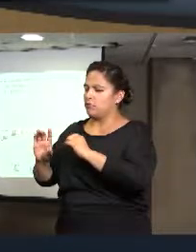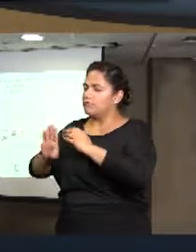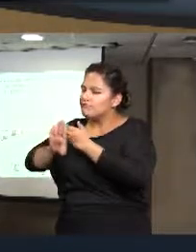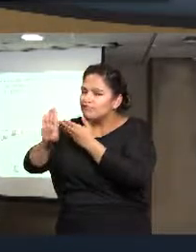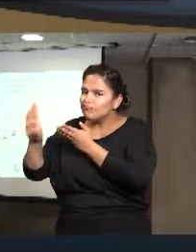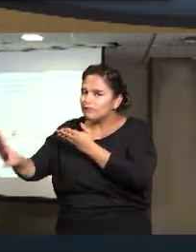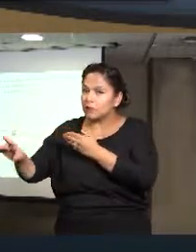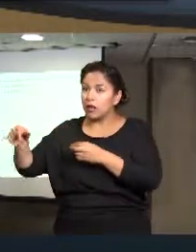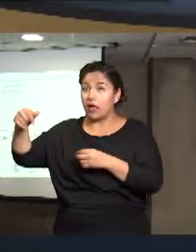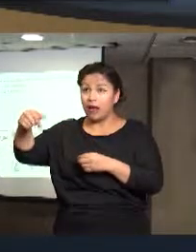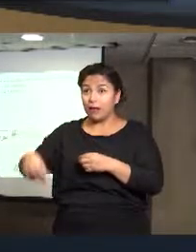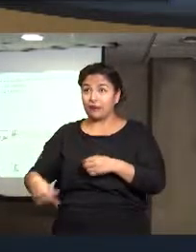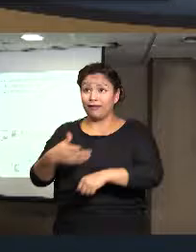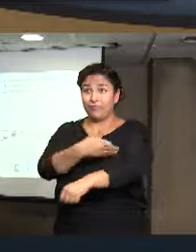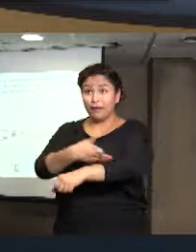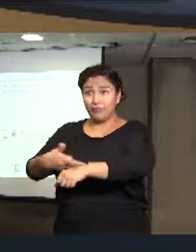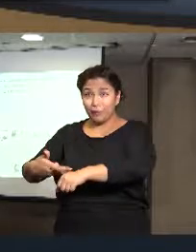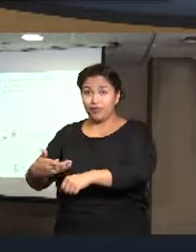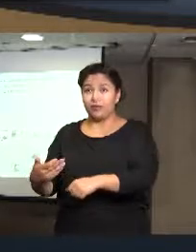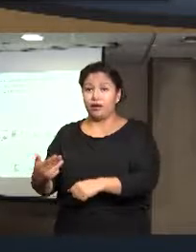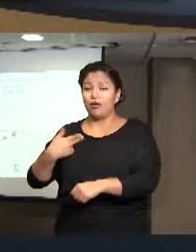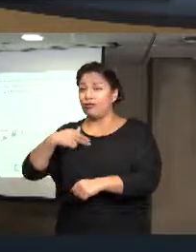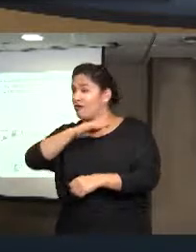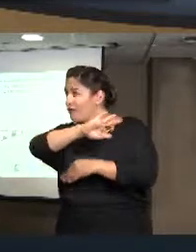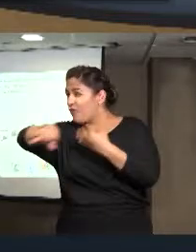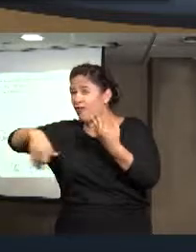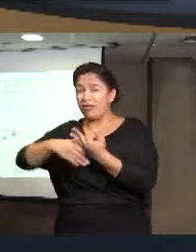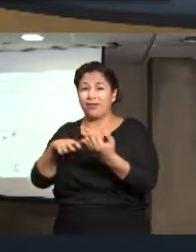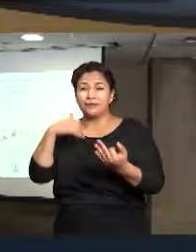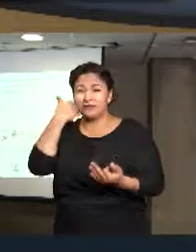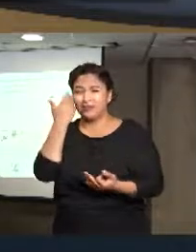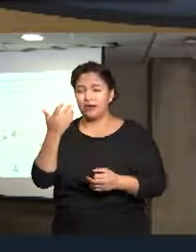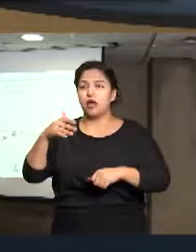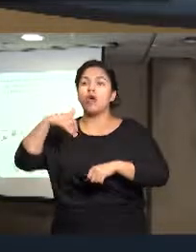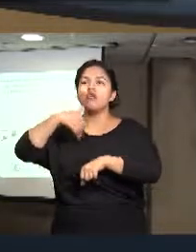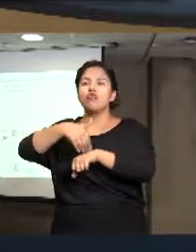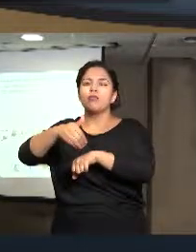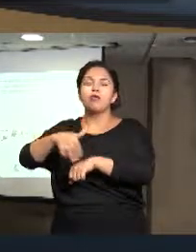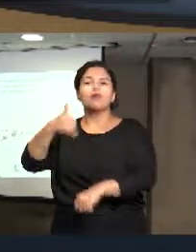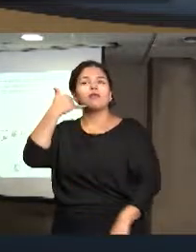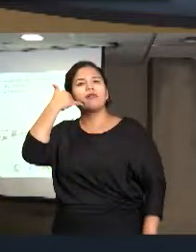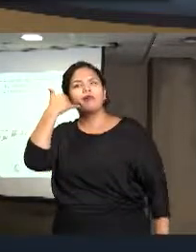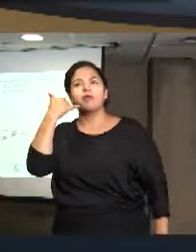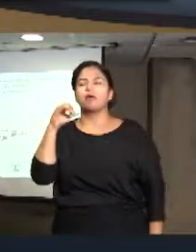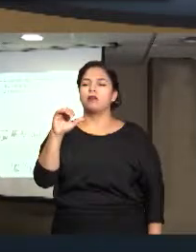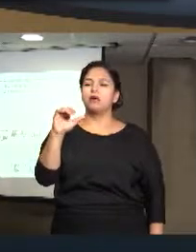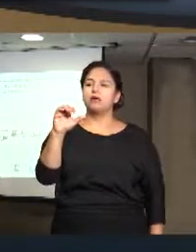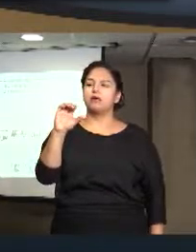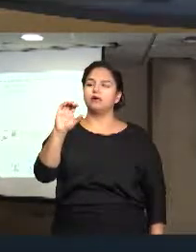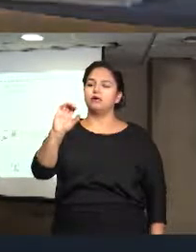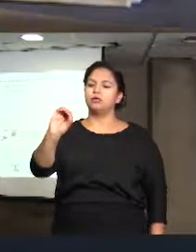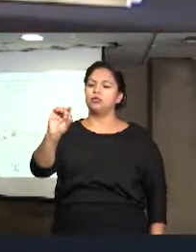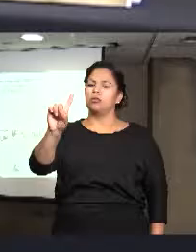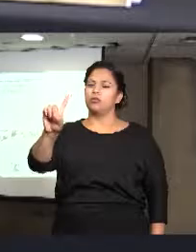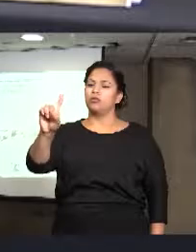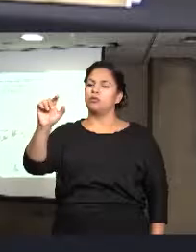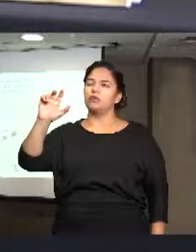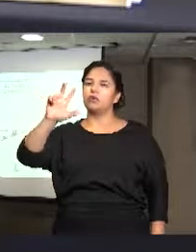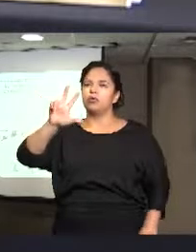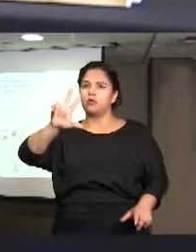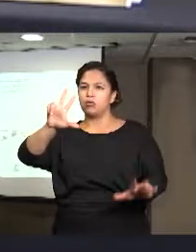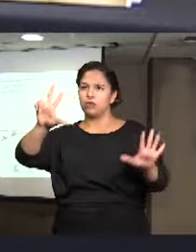conozcan el número de denuncia de la red de consejos ciudadanos, una línea nacional, el 01855 33